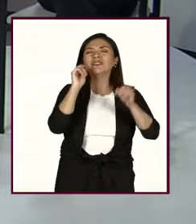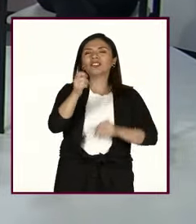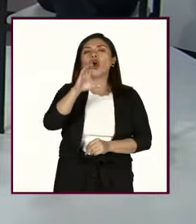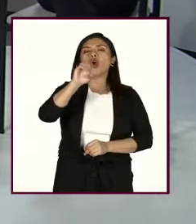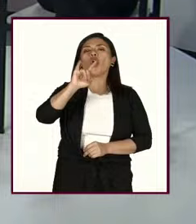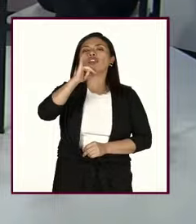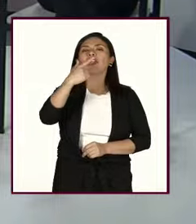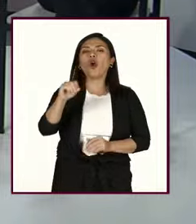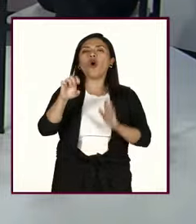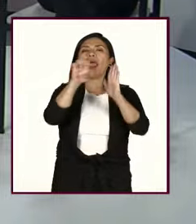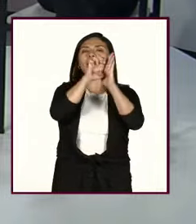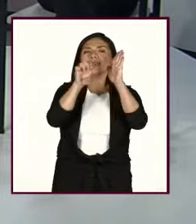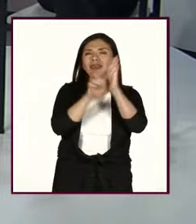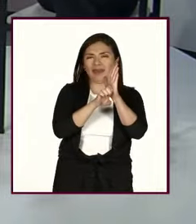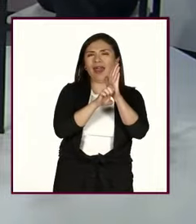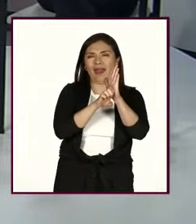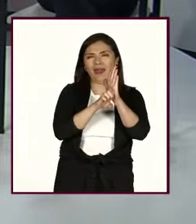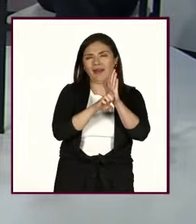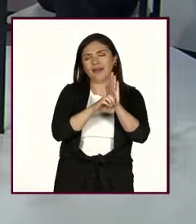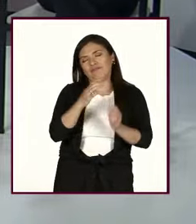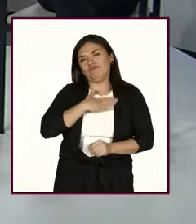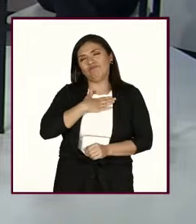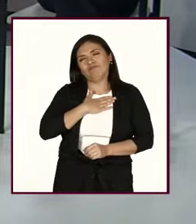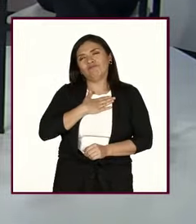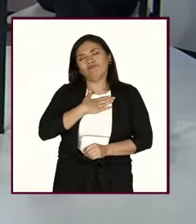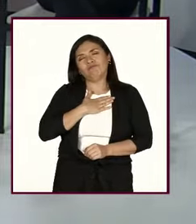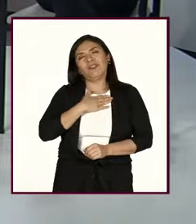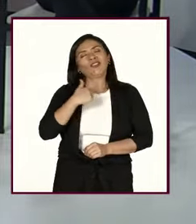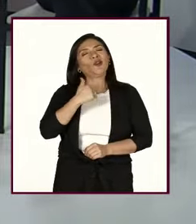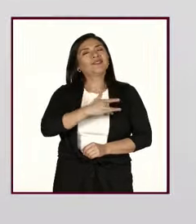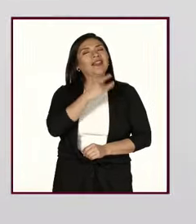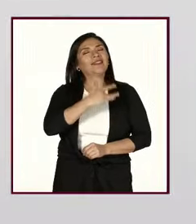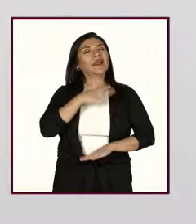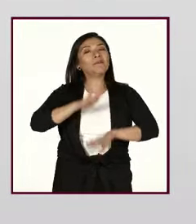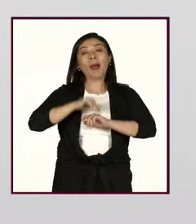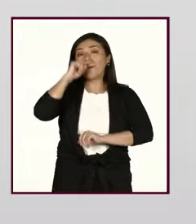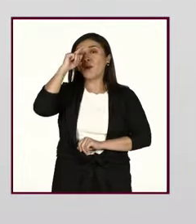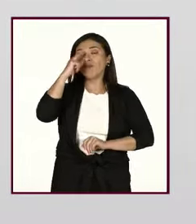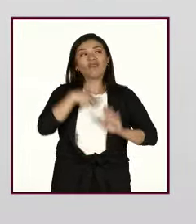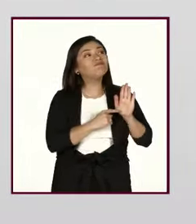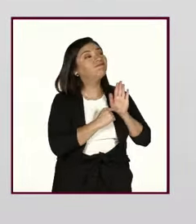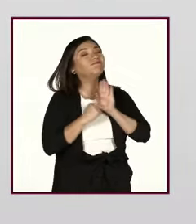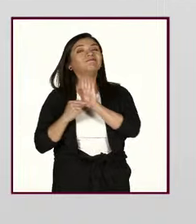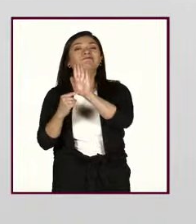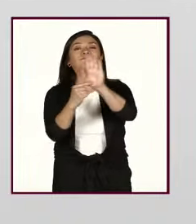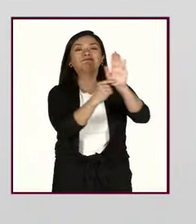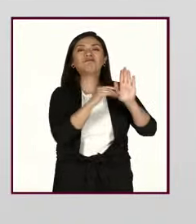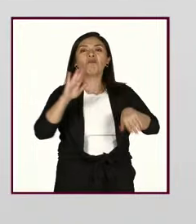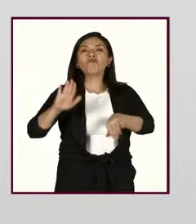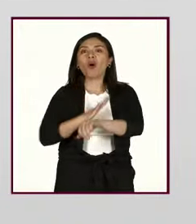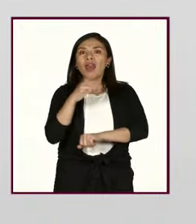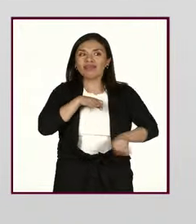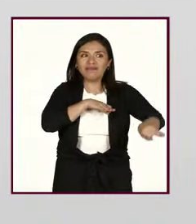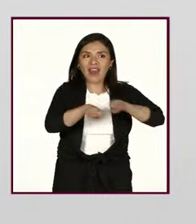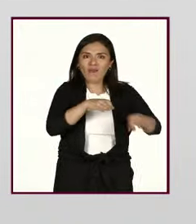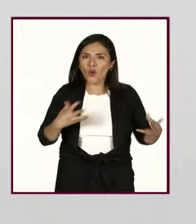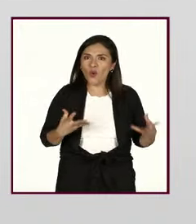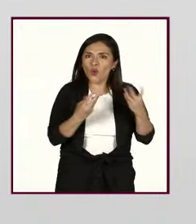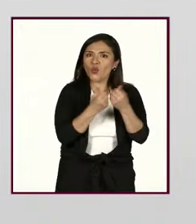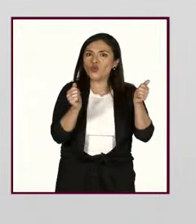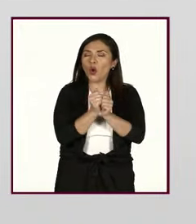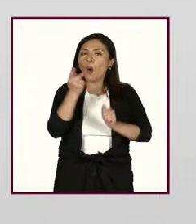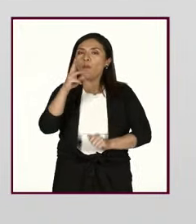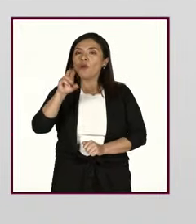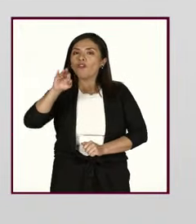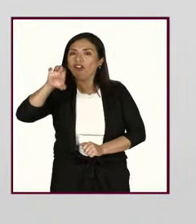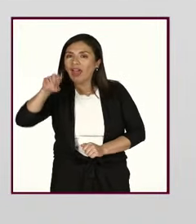código de ética que nosotras la verdad es que presumimos por el mundo porque es un esfuerzo coordinado entre la Profeco